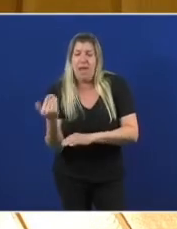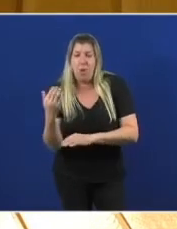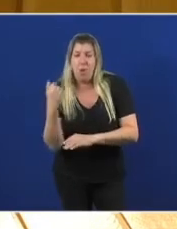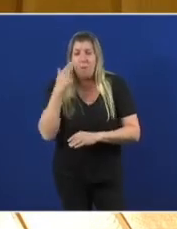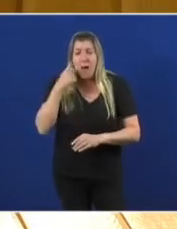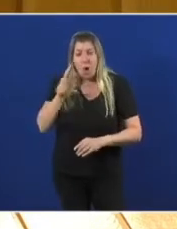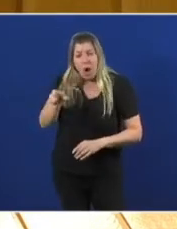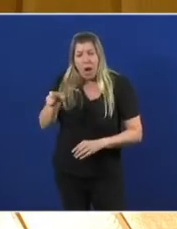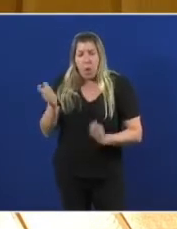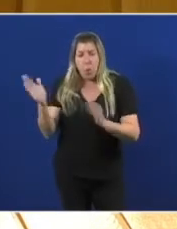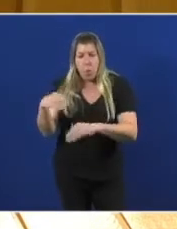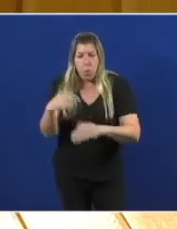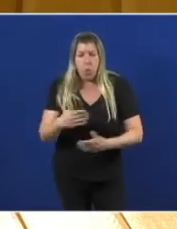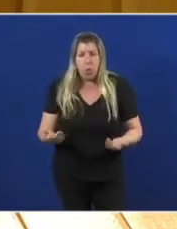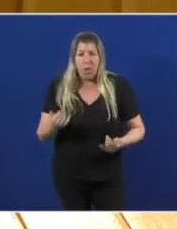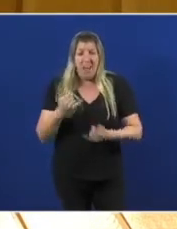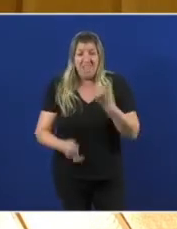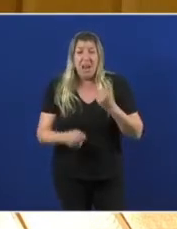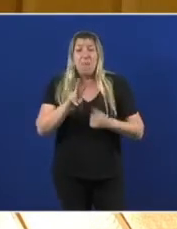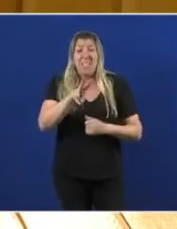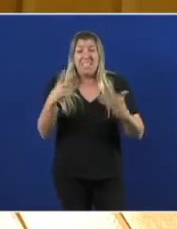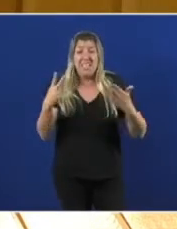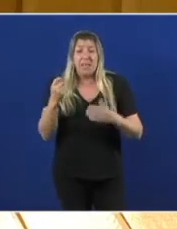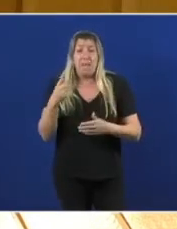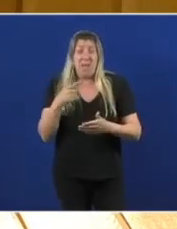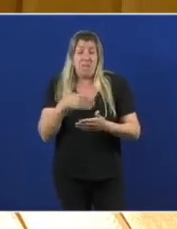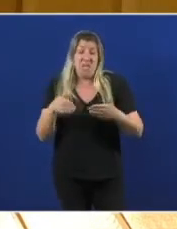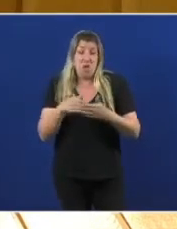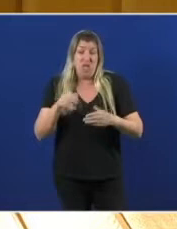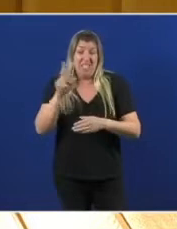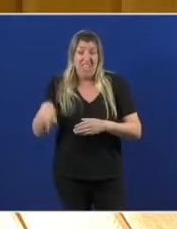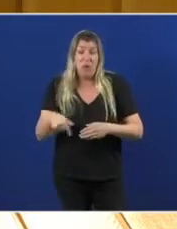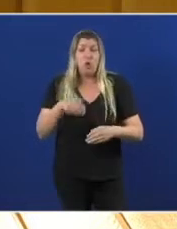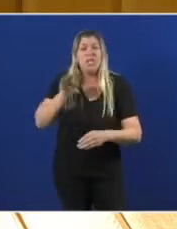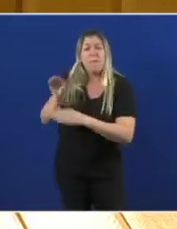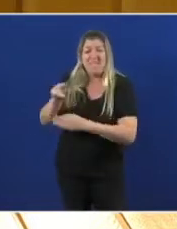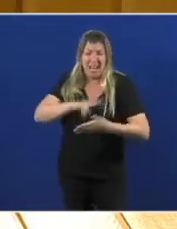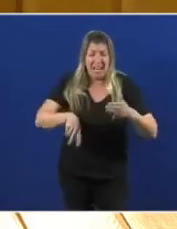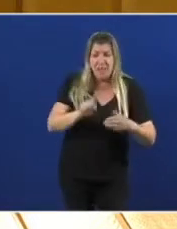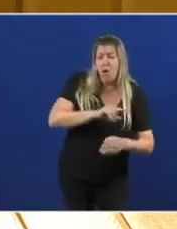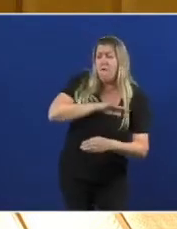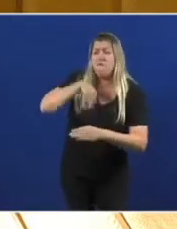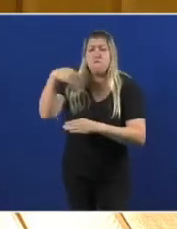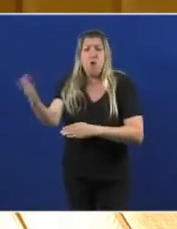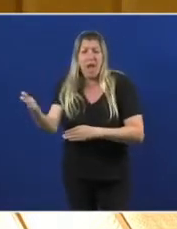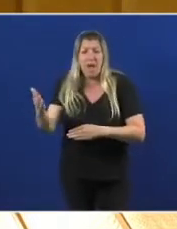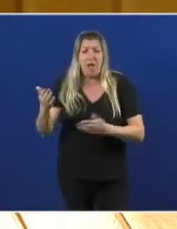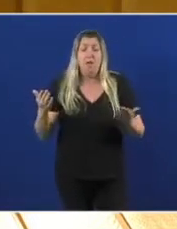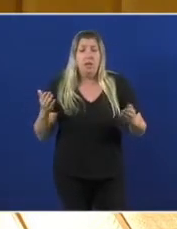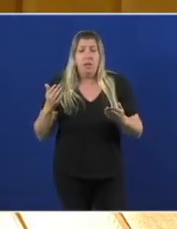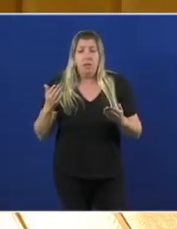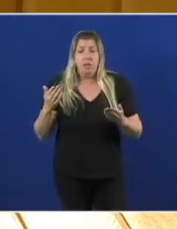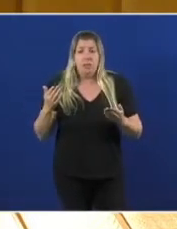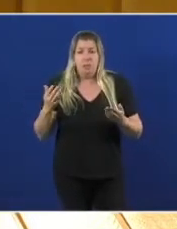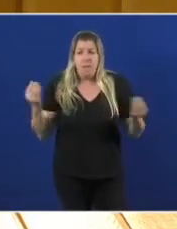aforro. Máis de 27 mil millóns de euros invístense fora de Galiza en vez de usarse para financiar a creación de